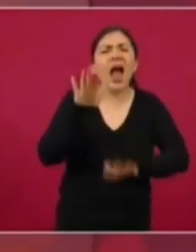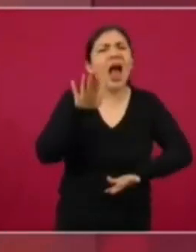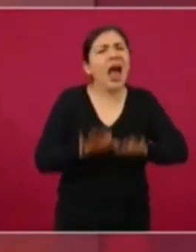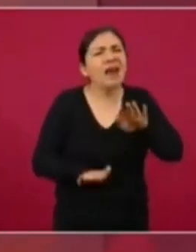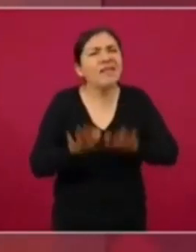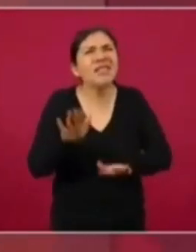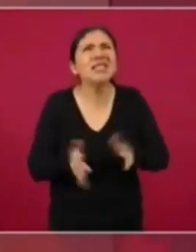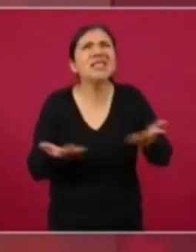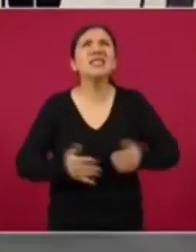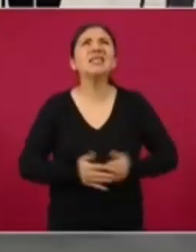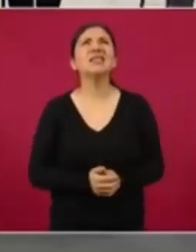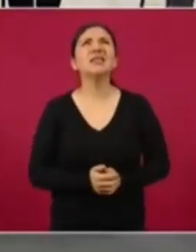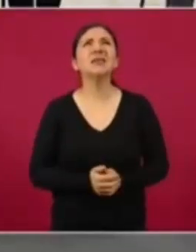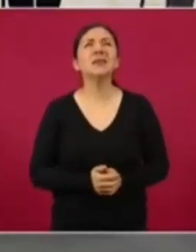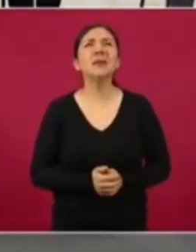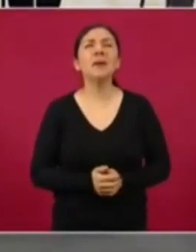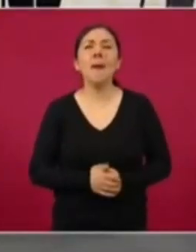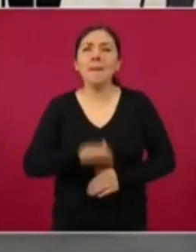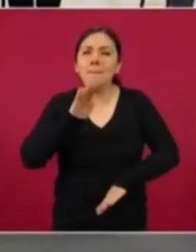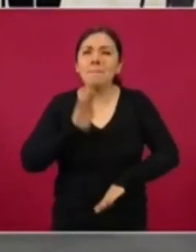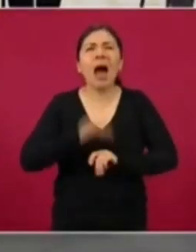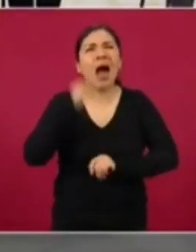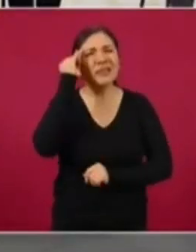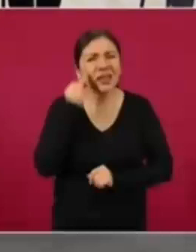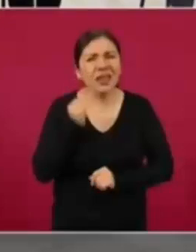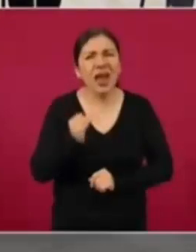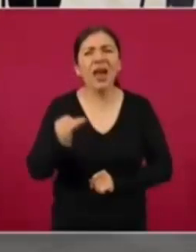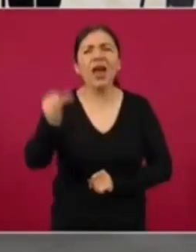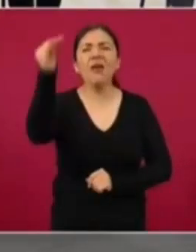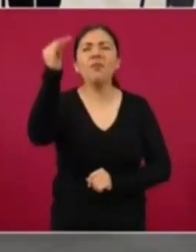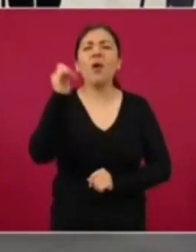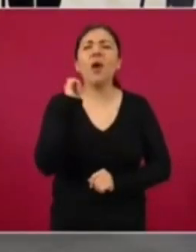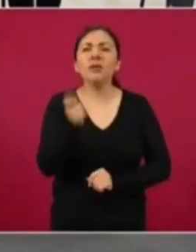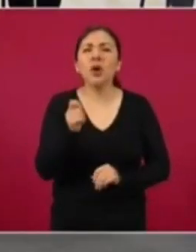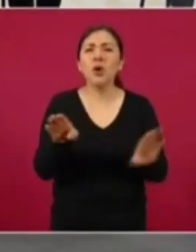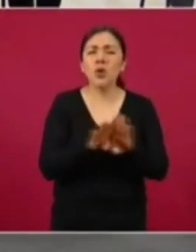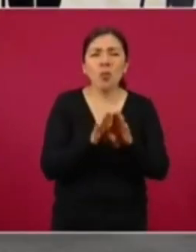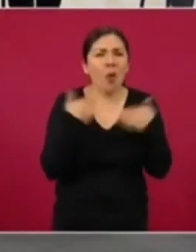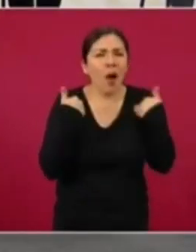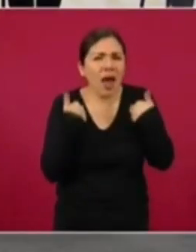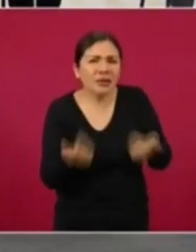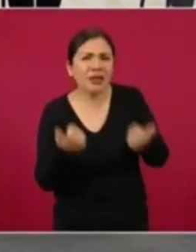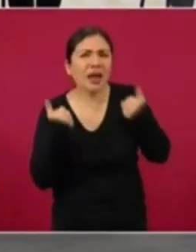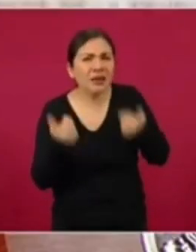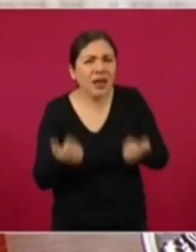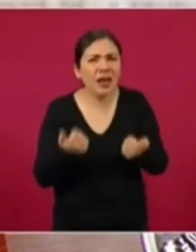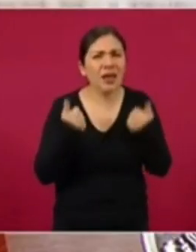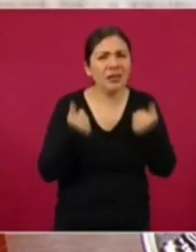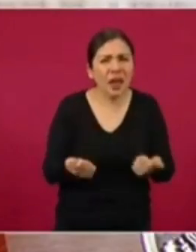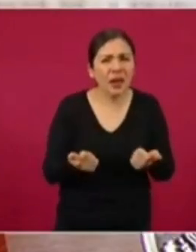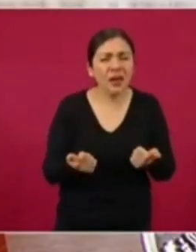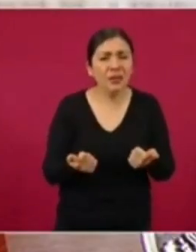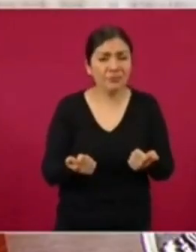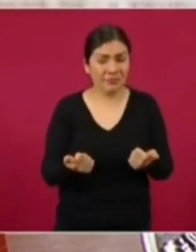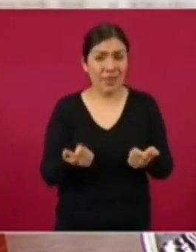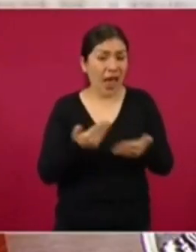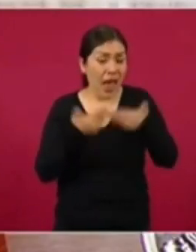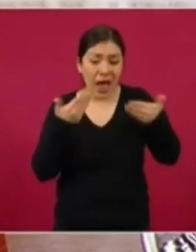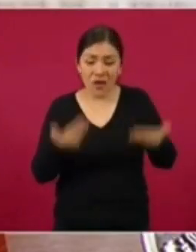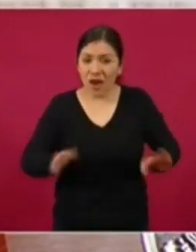en que se entienda de que ya son otras